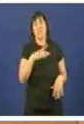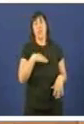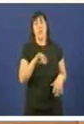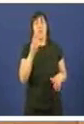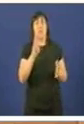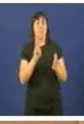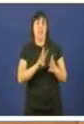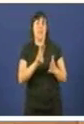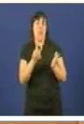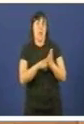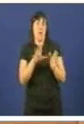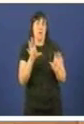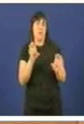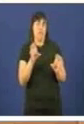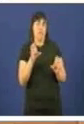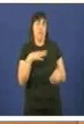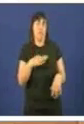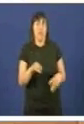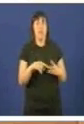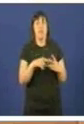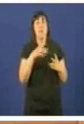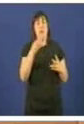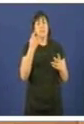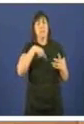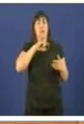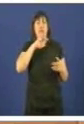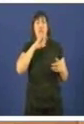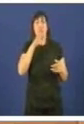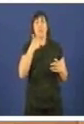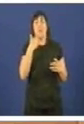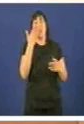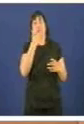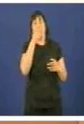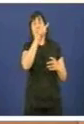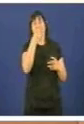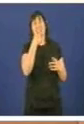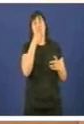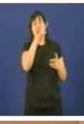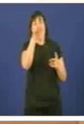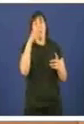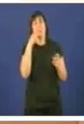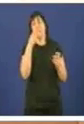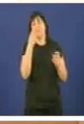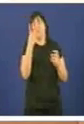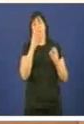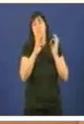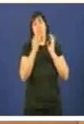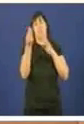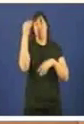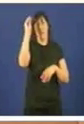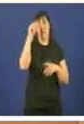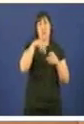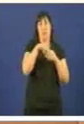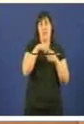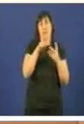Deberíamos de celebrar que se incrementaron as plazas nas escolas do idioma nun 22%. Deberíamos de celebrar que con